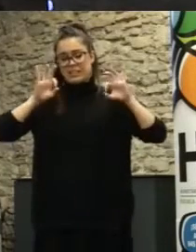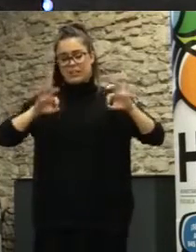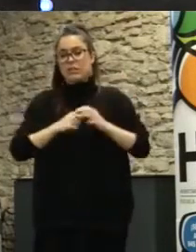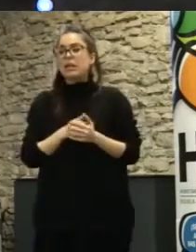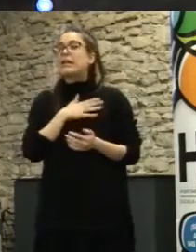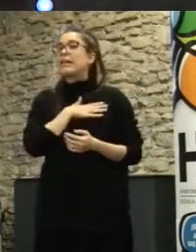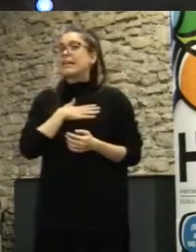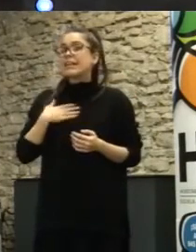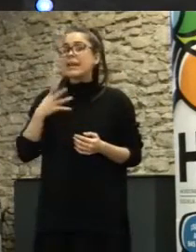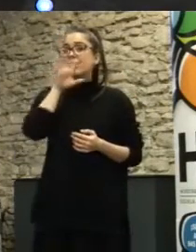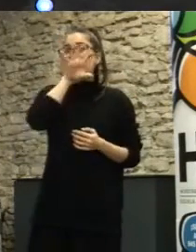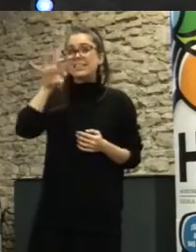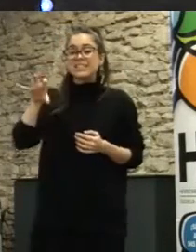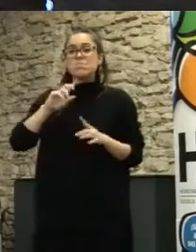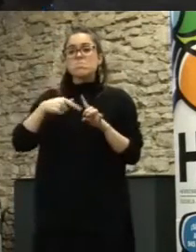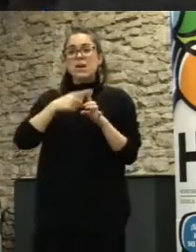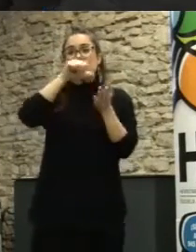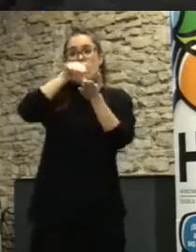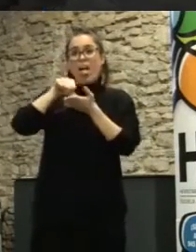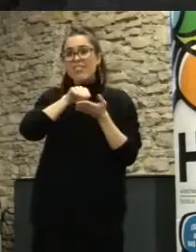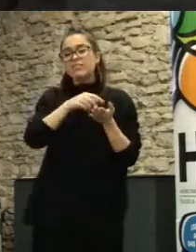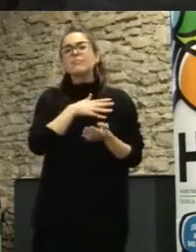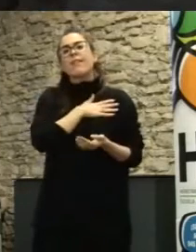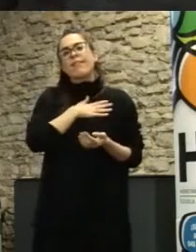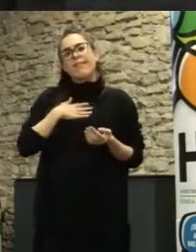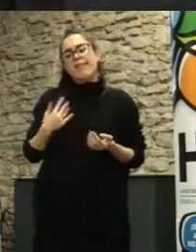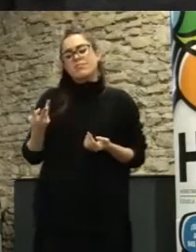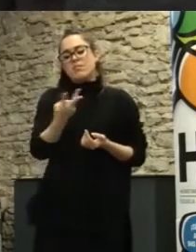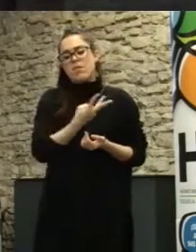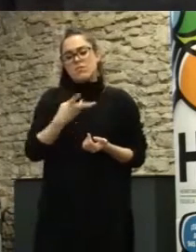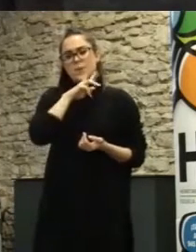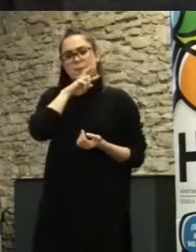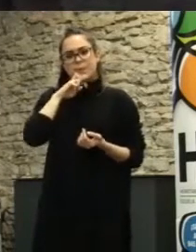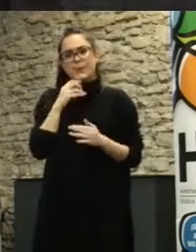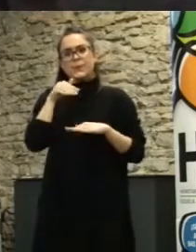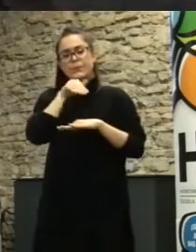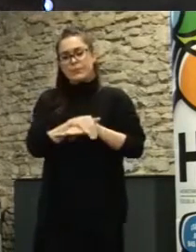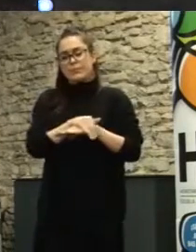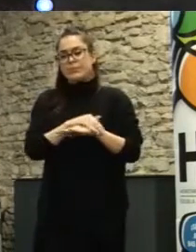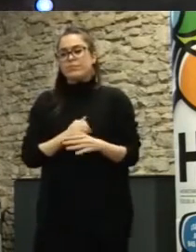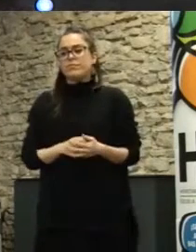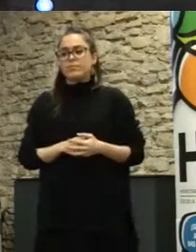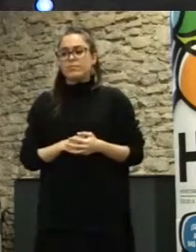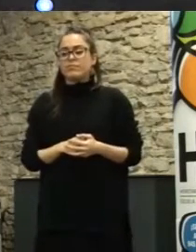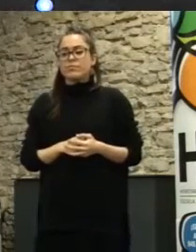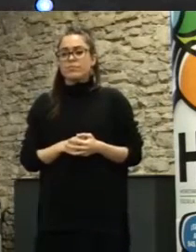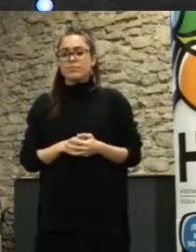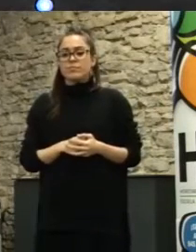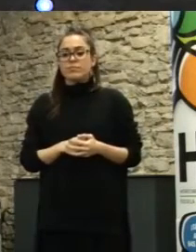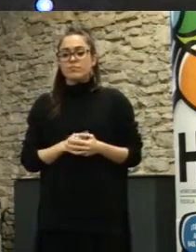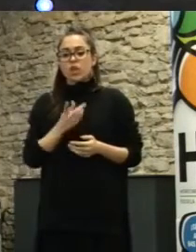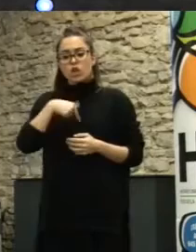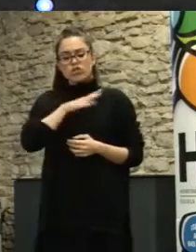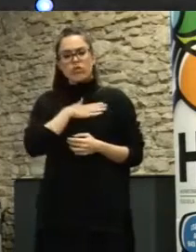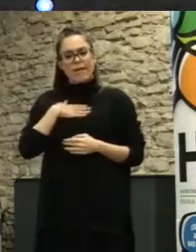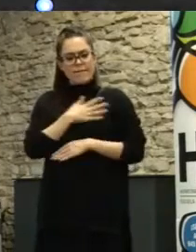tanto los países como las ciudades se marquen en este tipo de esquemas. Queremos cada vez gobiernos más